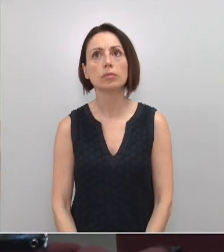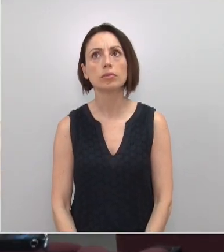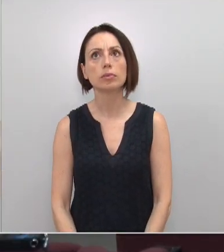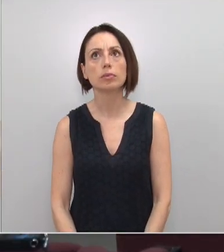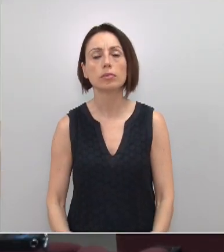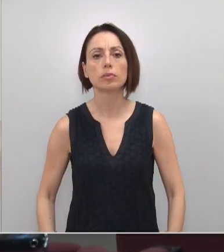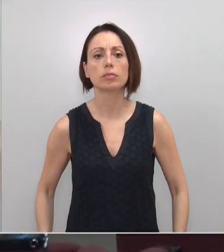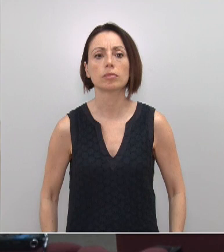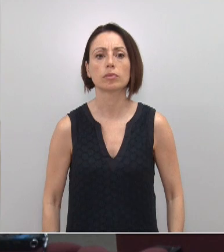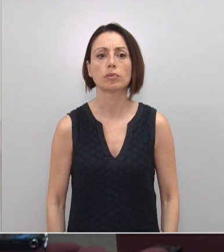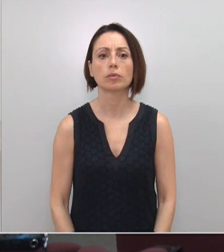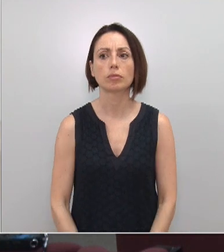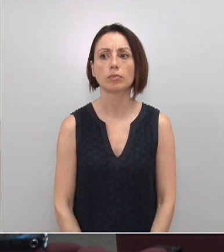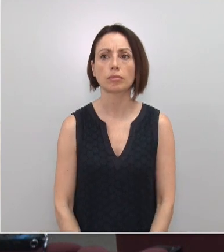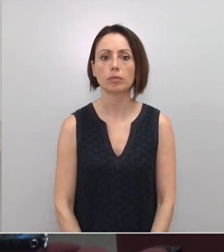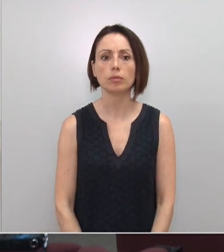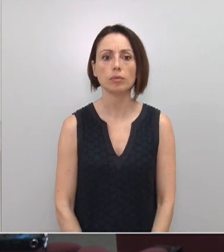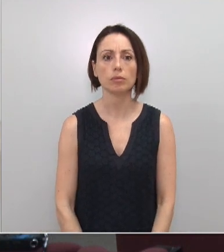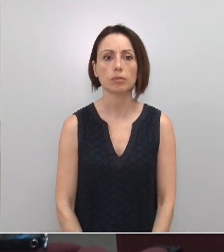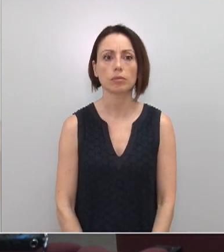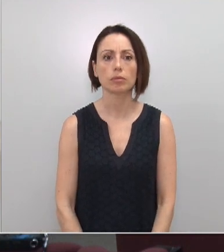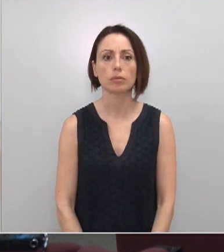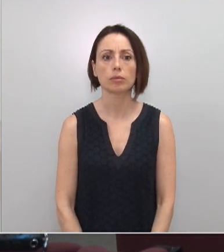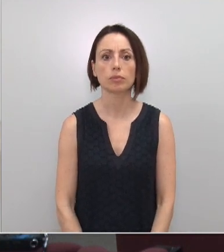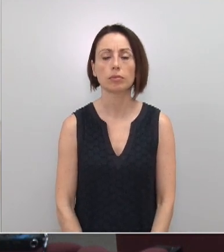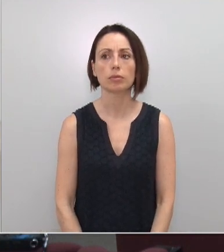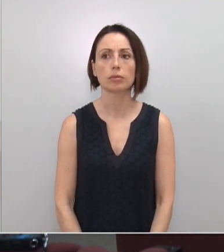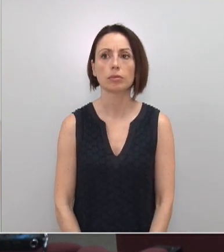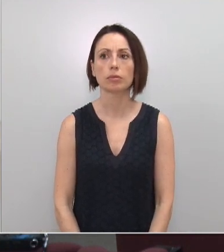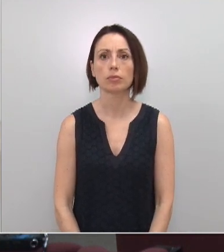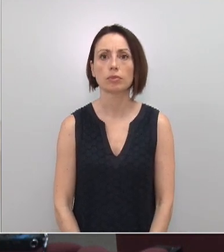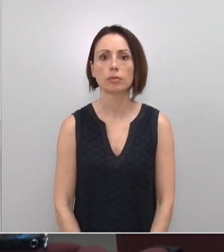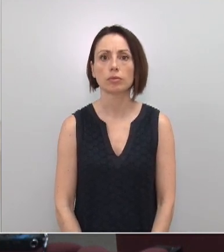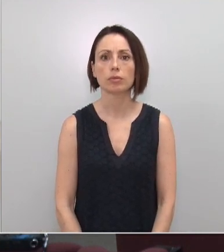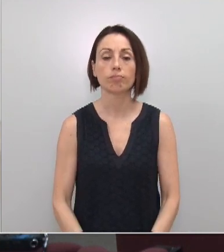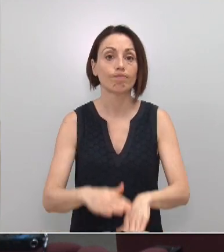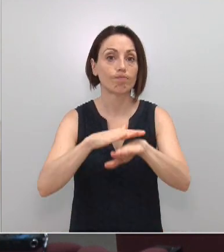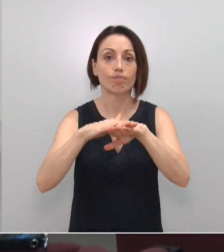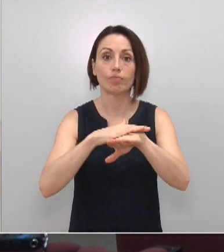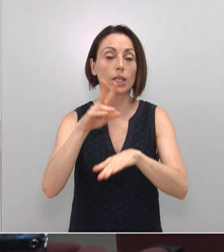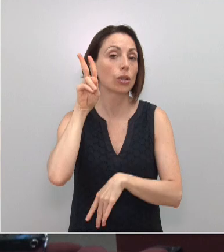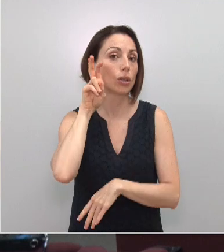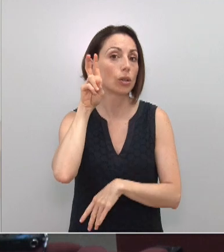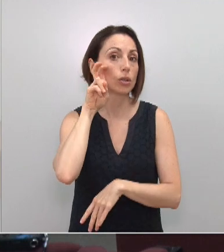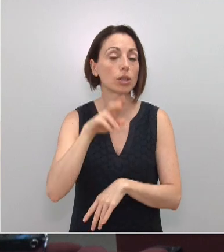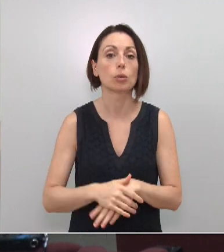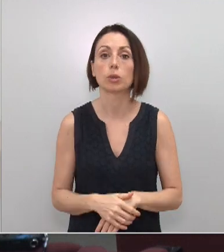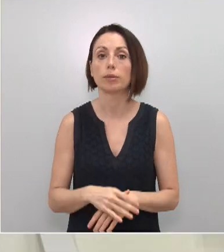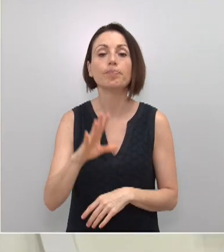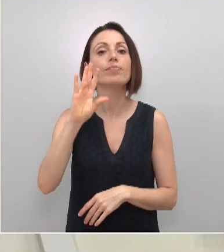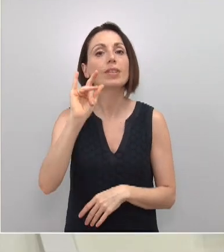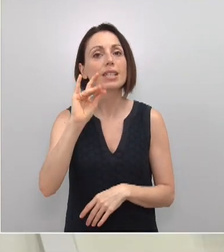muy drásticos, ¿se refiere a la posibilidad de confinamiento de algunos municipios, algunas zonas de determinados municipios? Sí, así es.